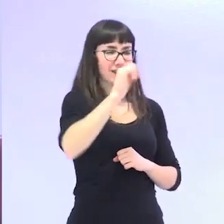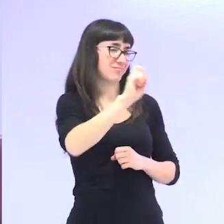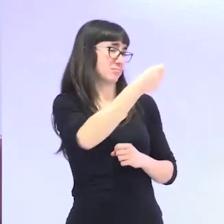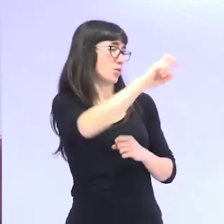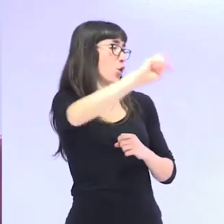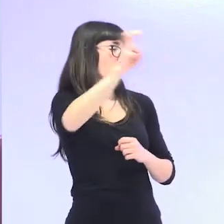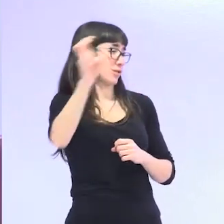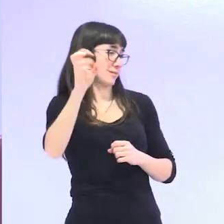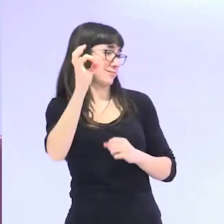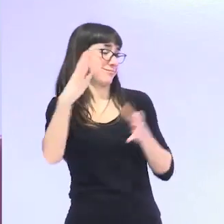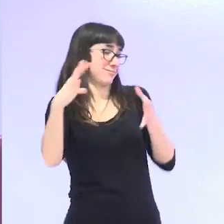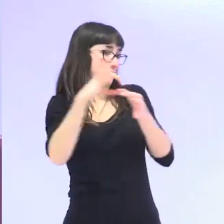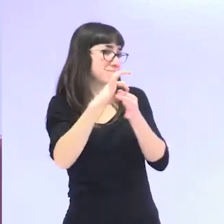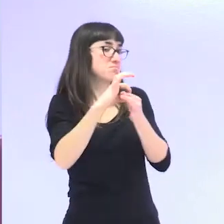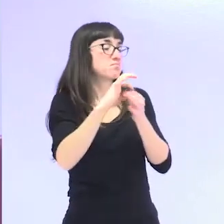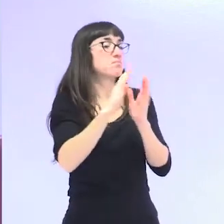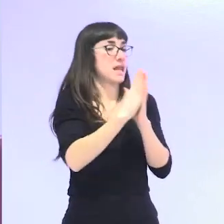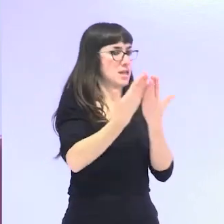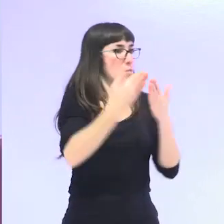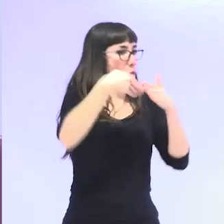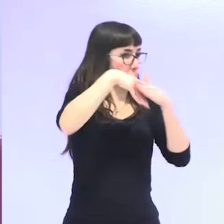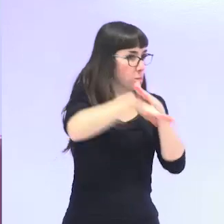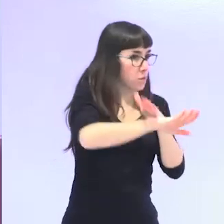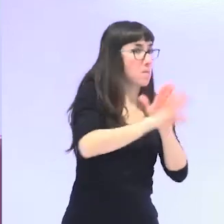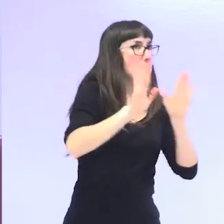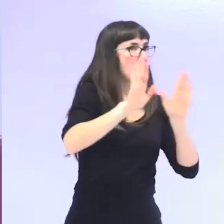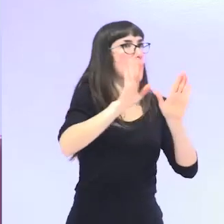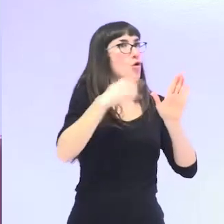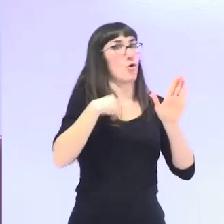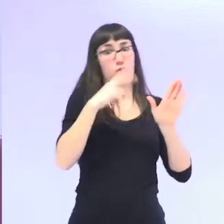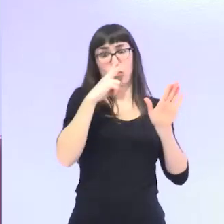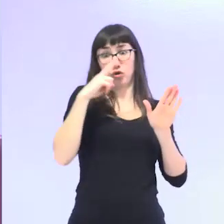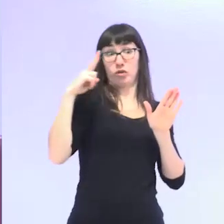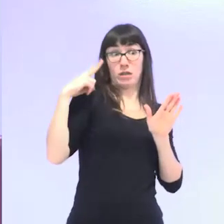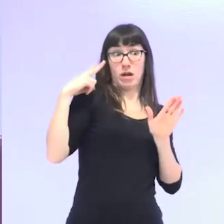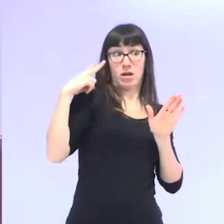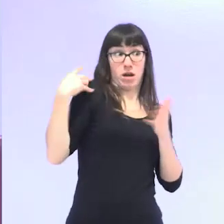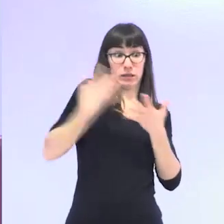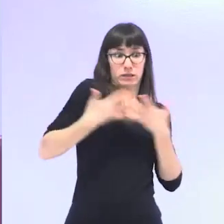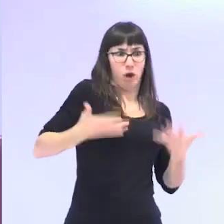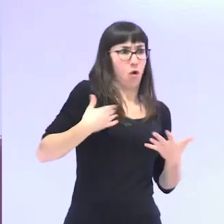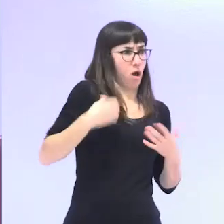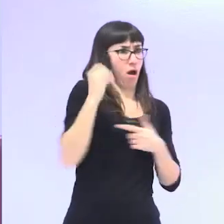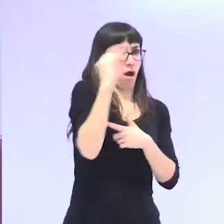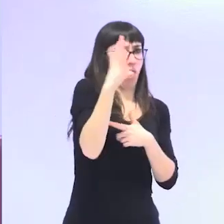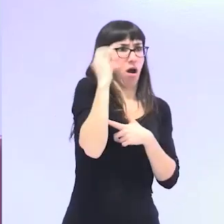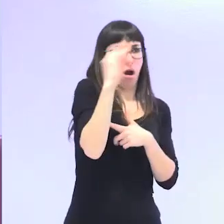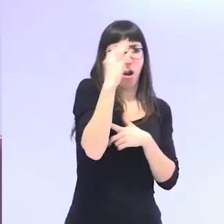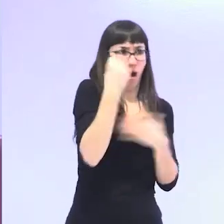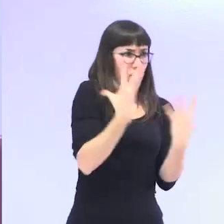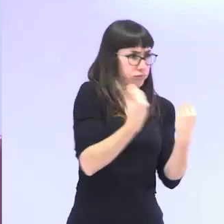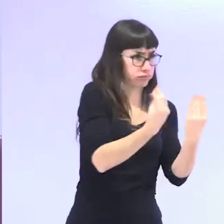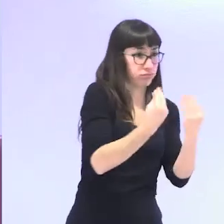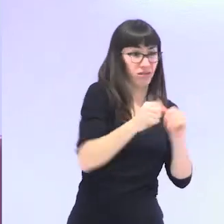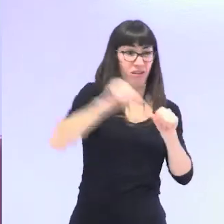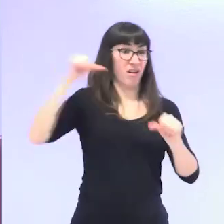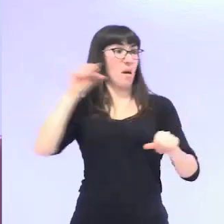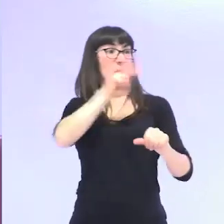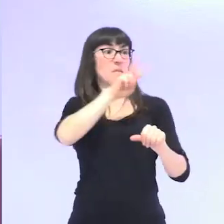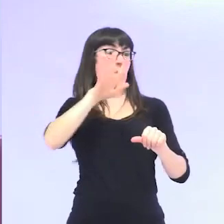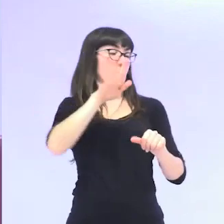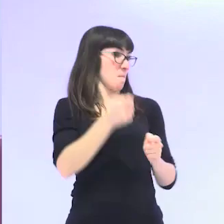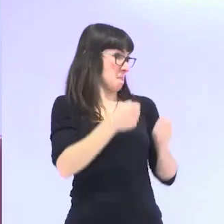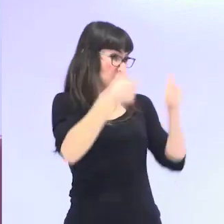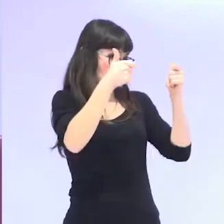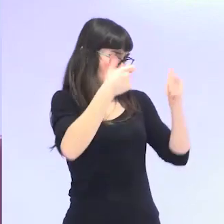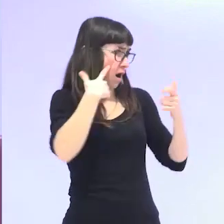Bueno, pues yo sí os puedo decir que en los últimos dos años yo he dado más conferencias hablando sobre este tema que en los últimos 25 que llevo trabajando sobre